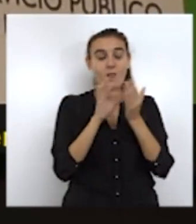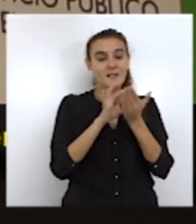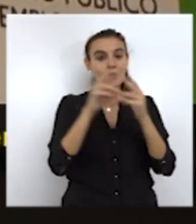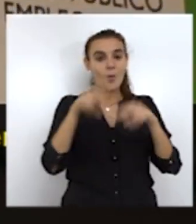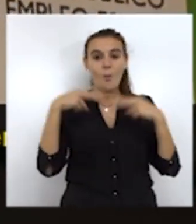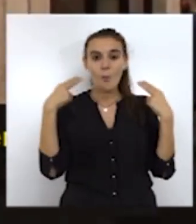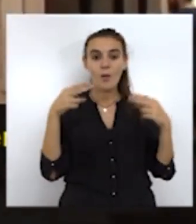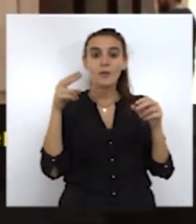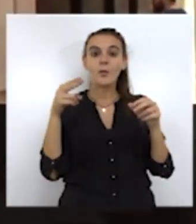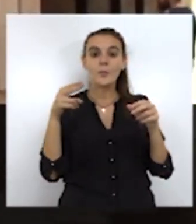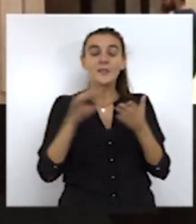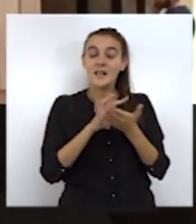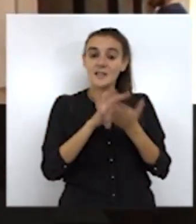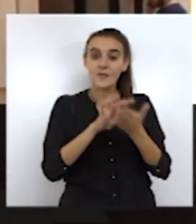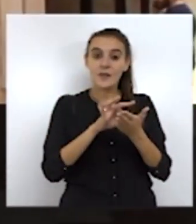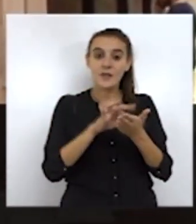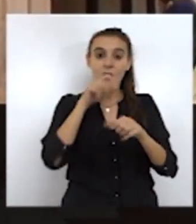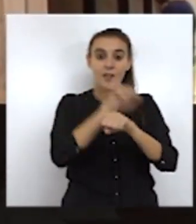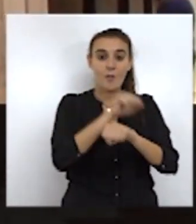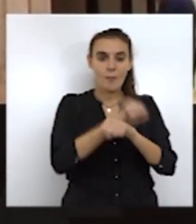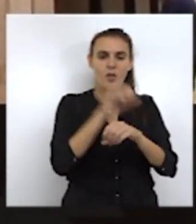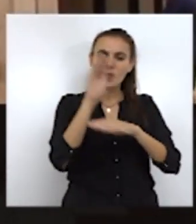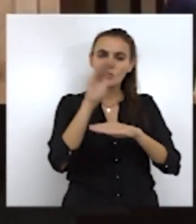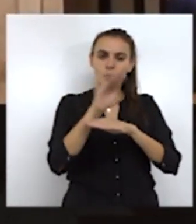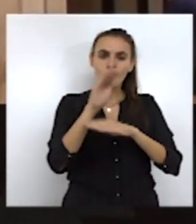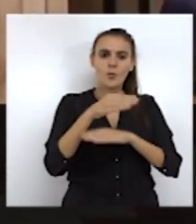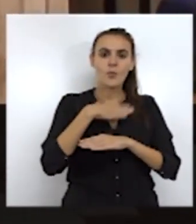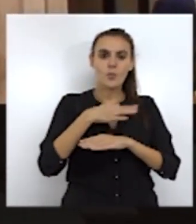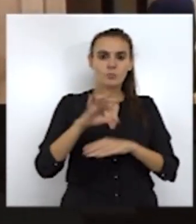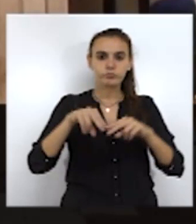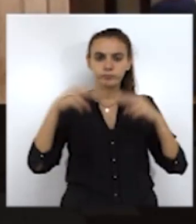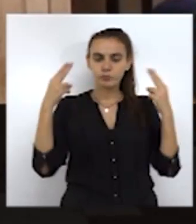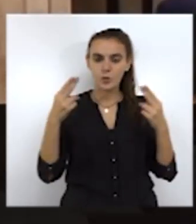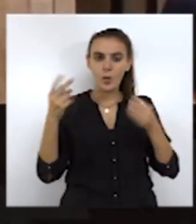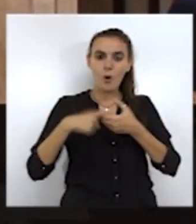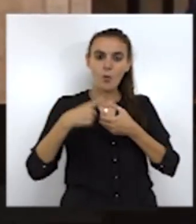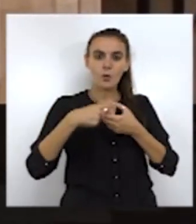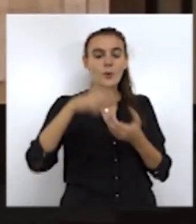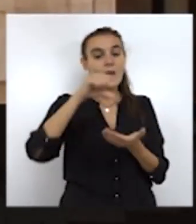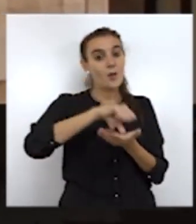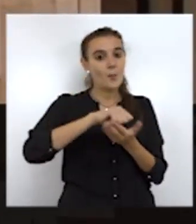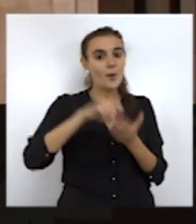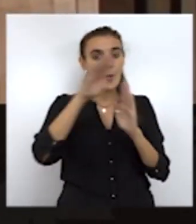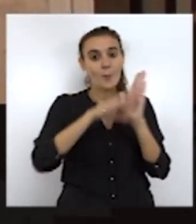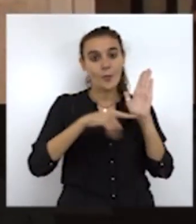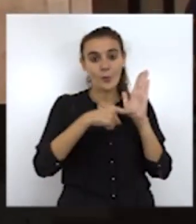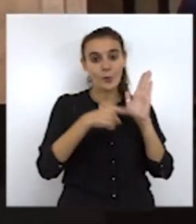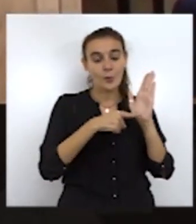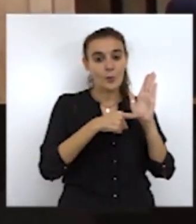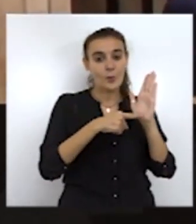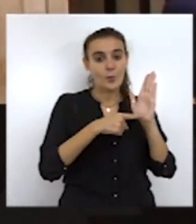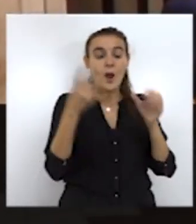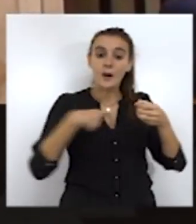Servicio Público de Empleo Estatal por la que se convocan subvenciones públicas en colaboración con las corporaciones locales para los programas de